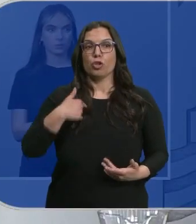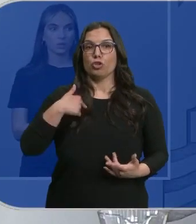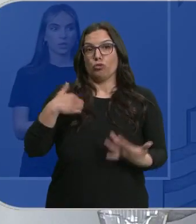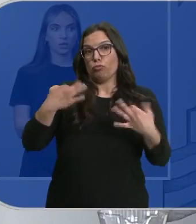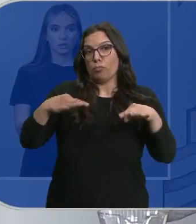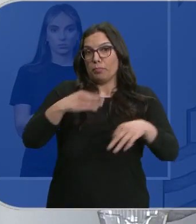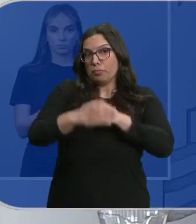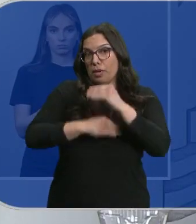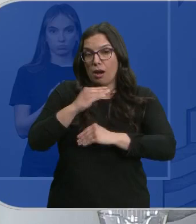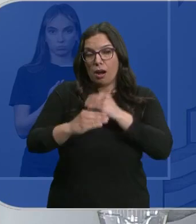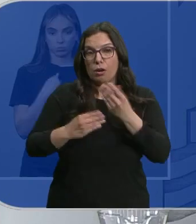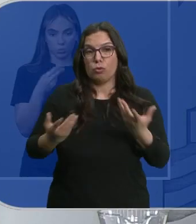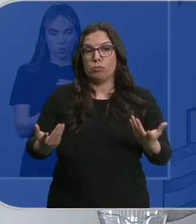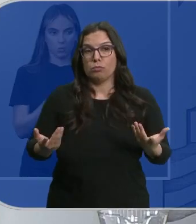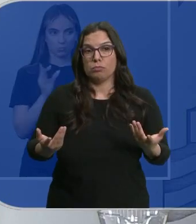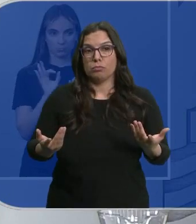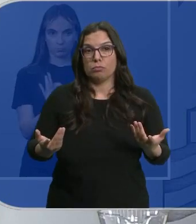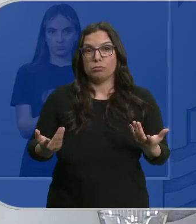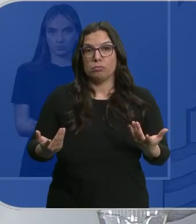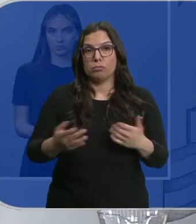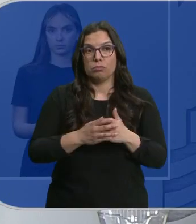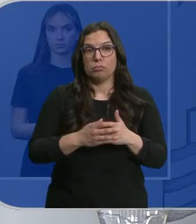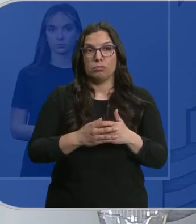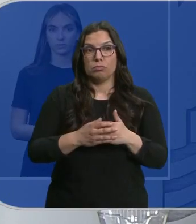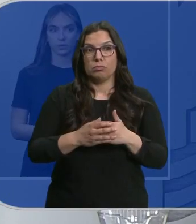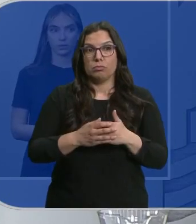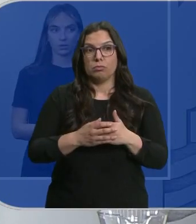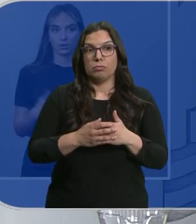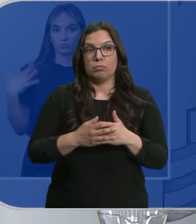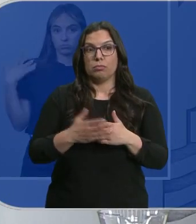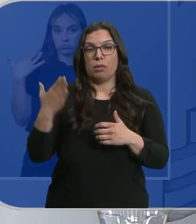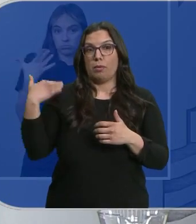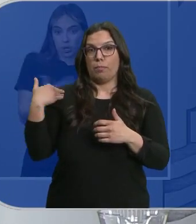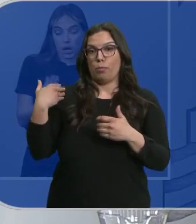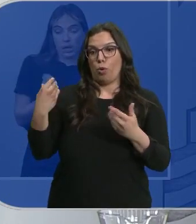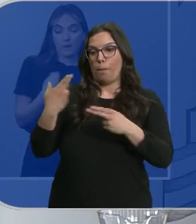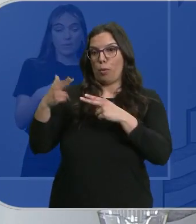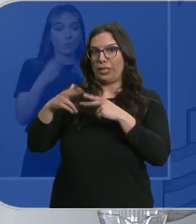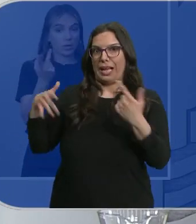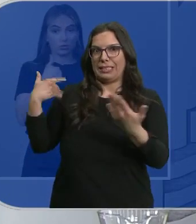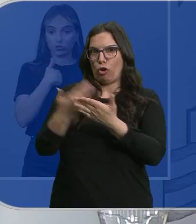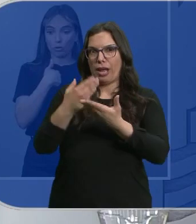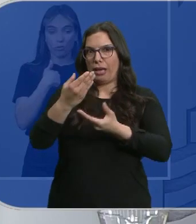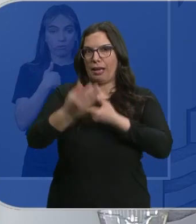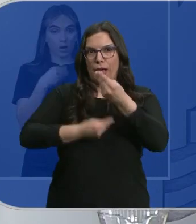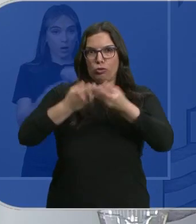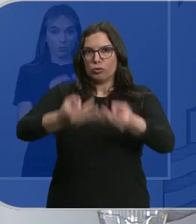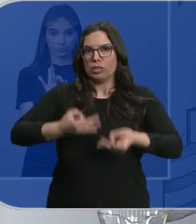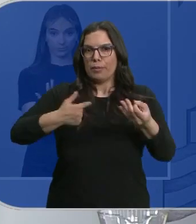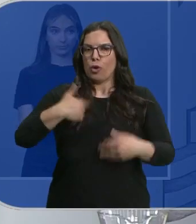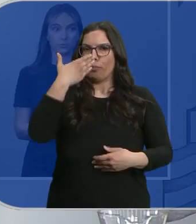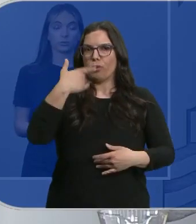no sé, desde que estoy en la vida pública, por tanto, estoy siendo clara que